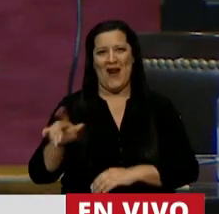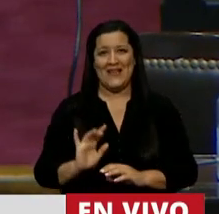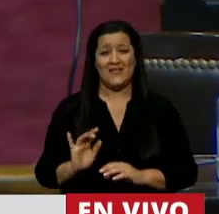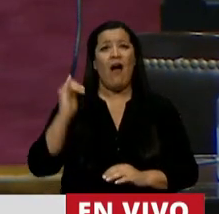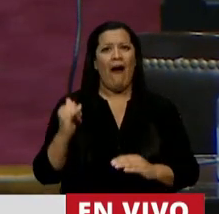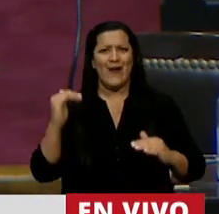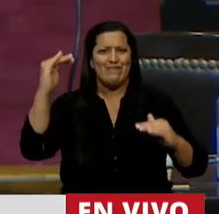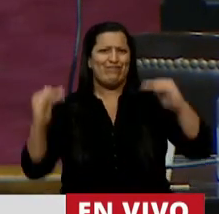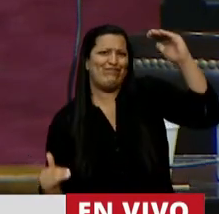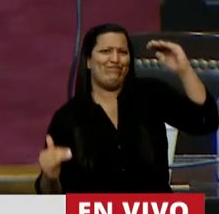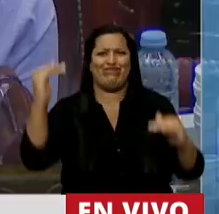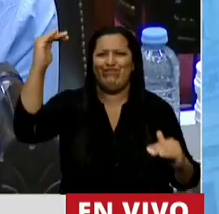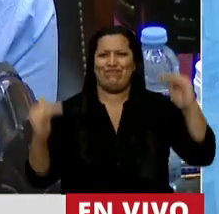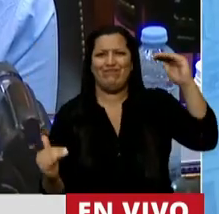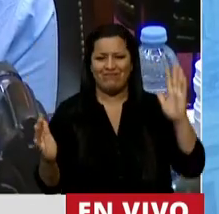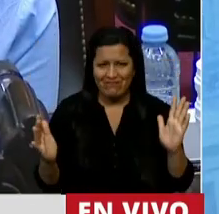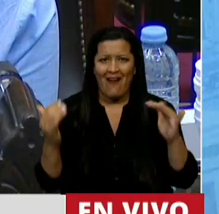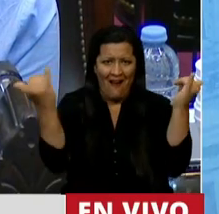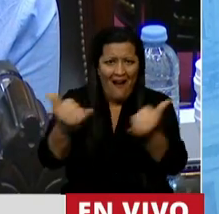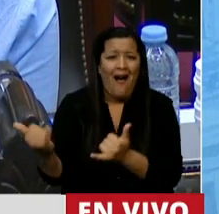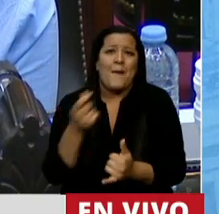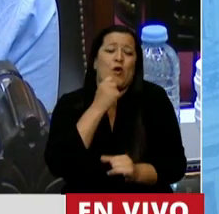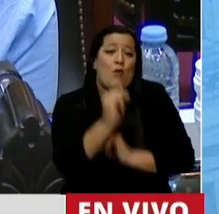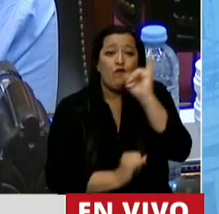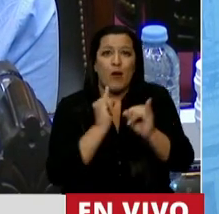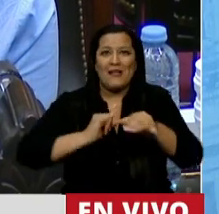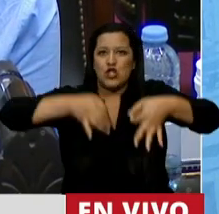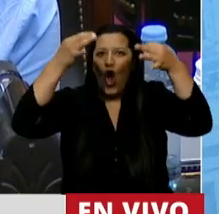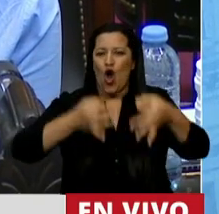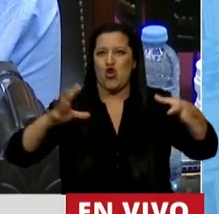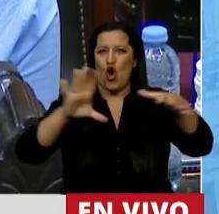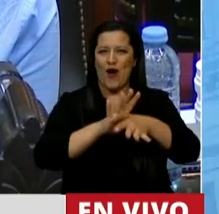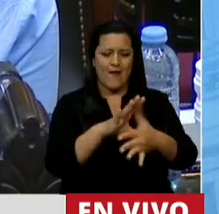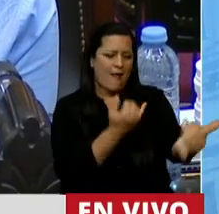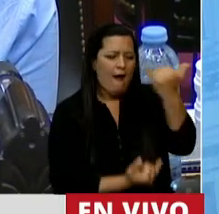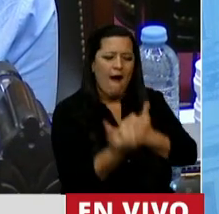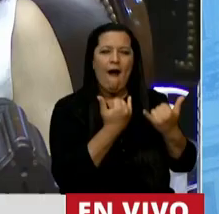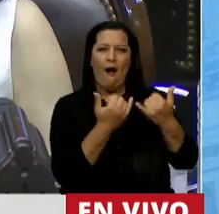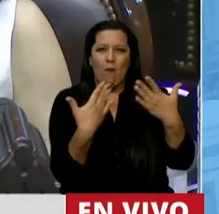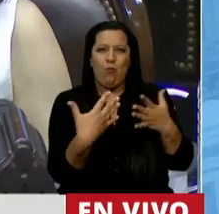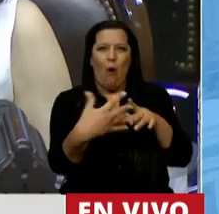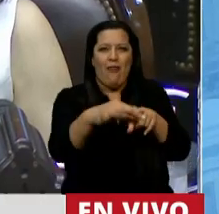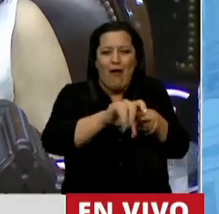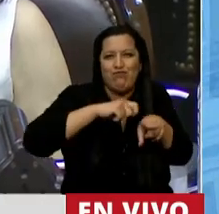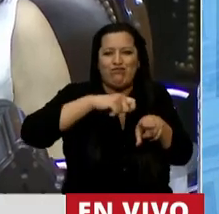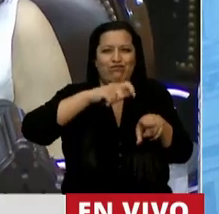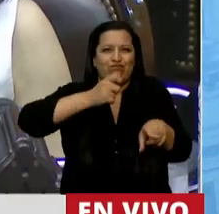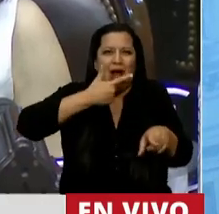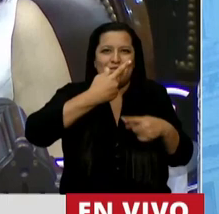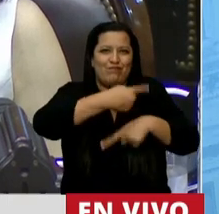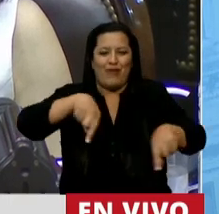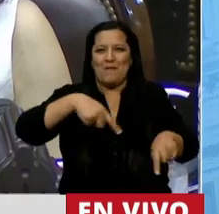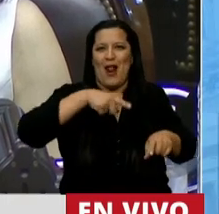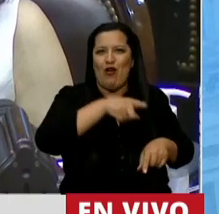simetría entre quienes reciben la información correcta, que acceden a los métodos anticonceptivos correctos,